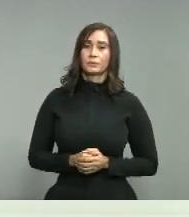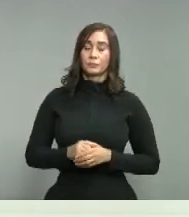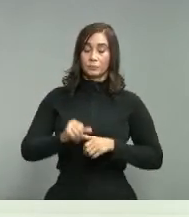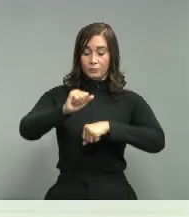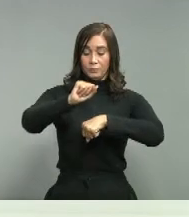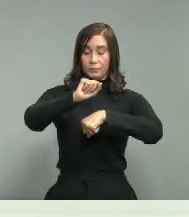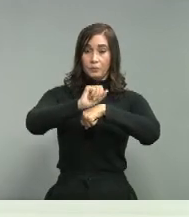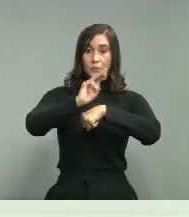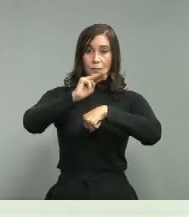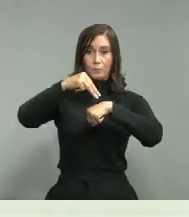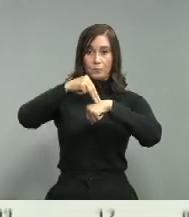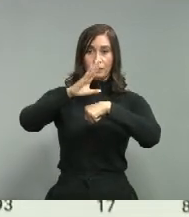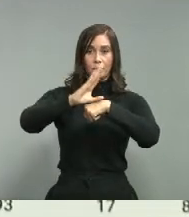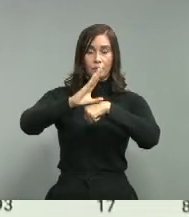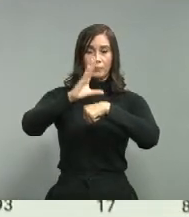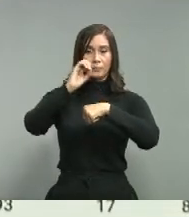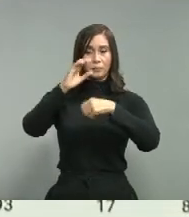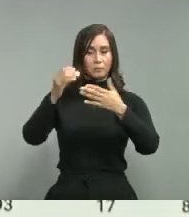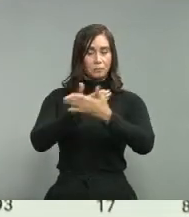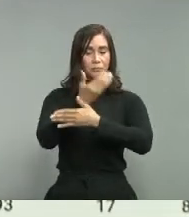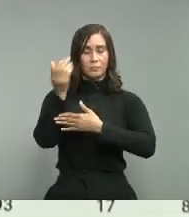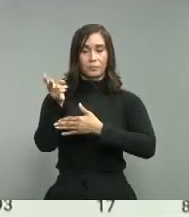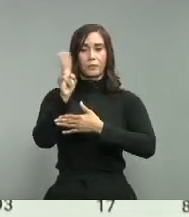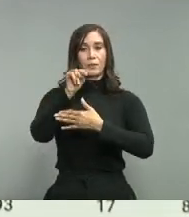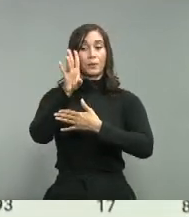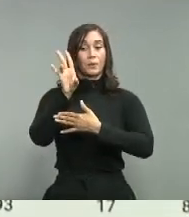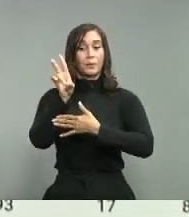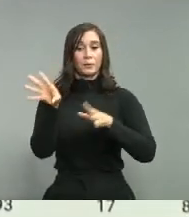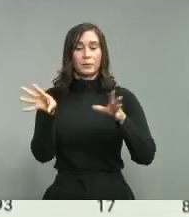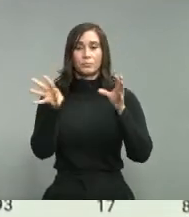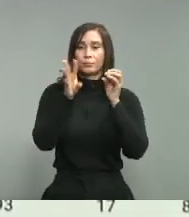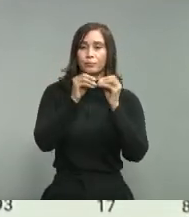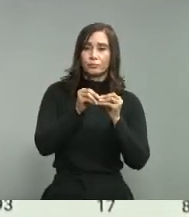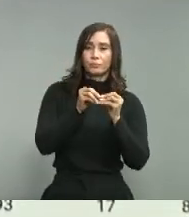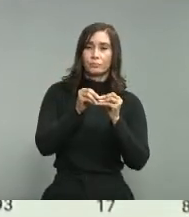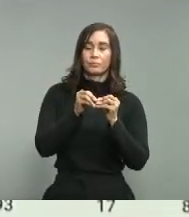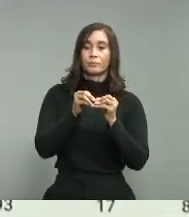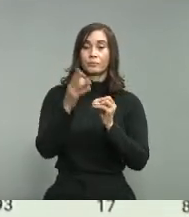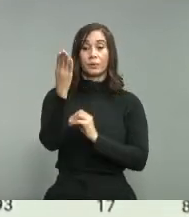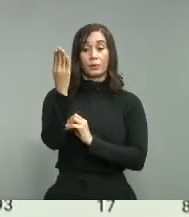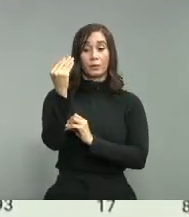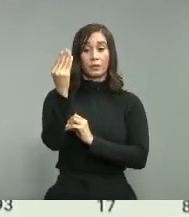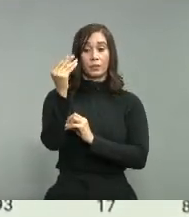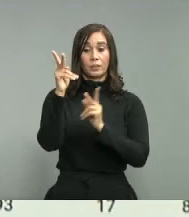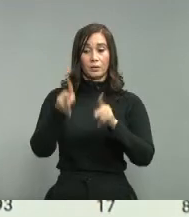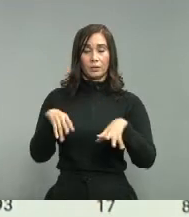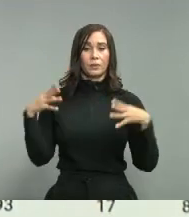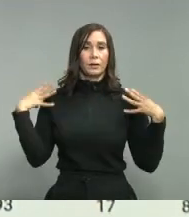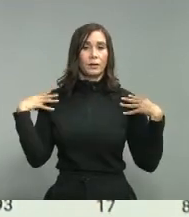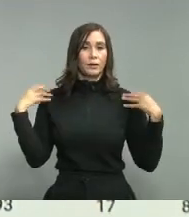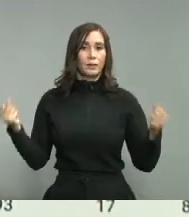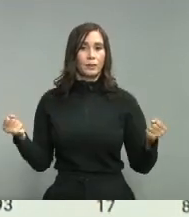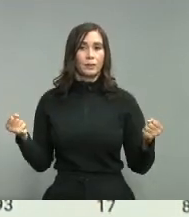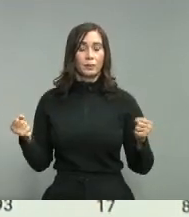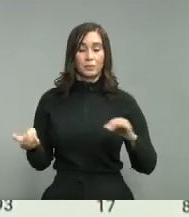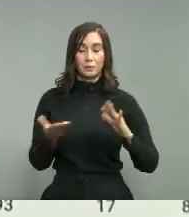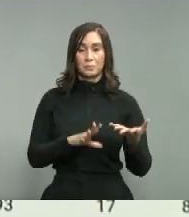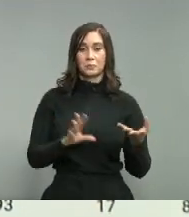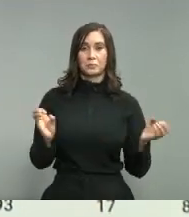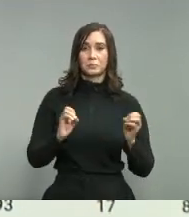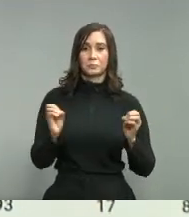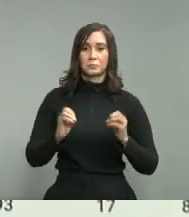Cristi 0 casos nuevos 27 acumulados 14 recuperados 0